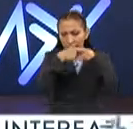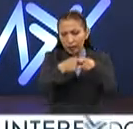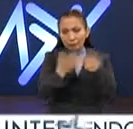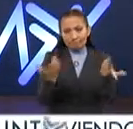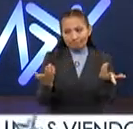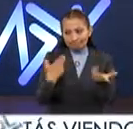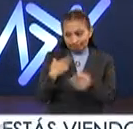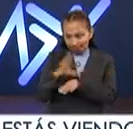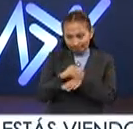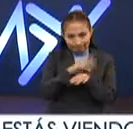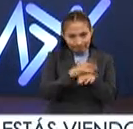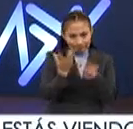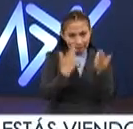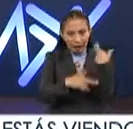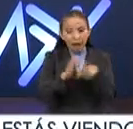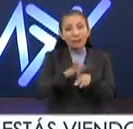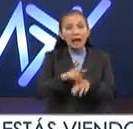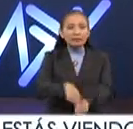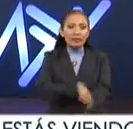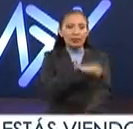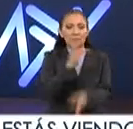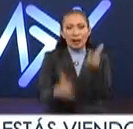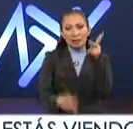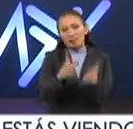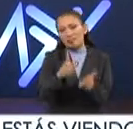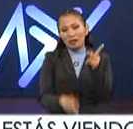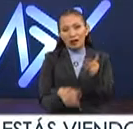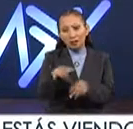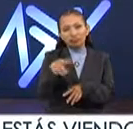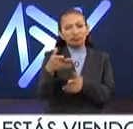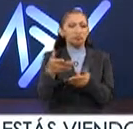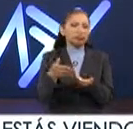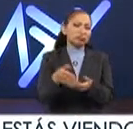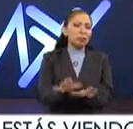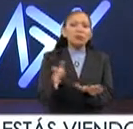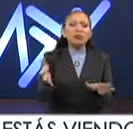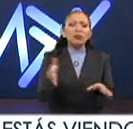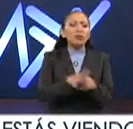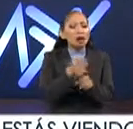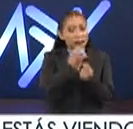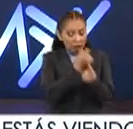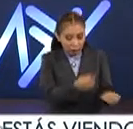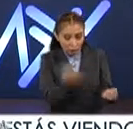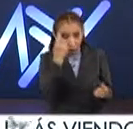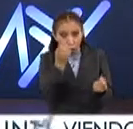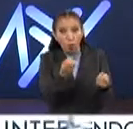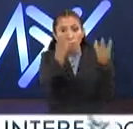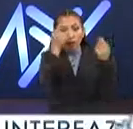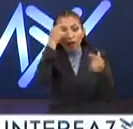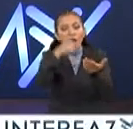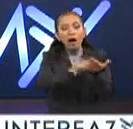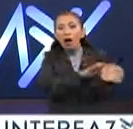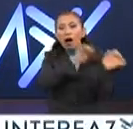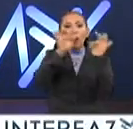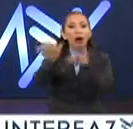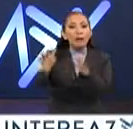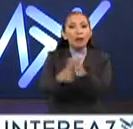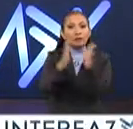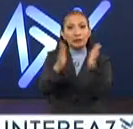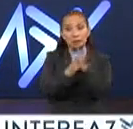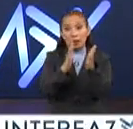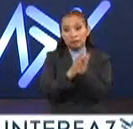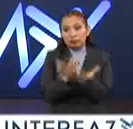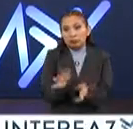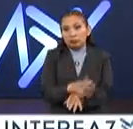bien, consejeros, y cuando regresemos seguimos platicando sobre, pues, qué tantos niños espera ahora que participen, porque,